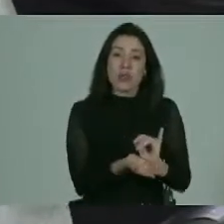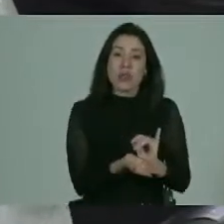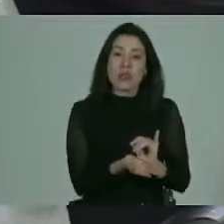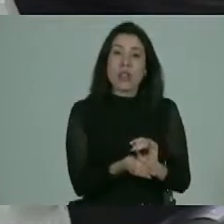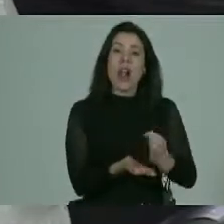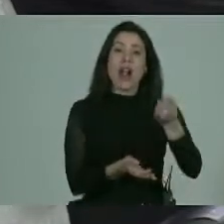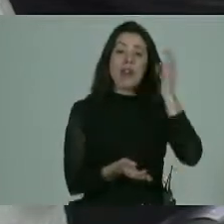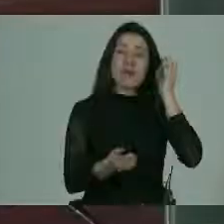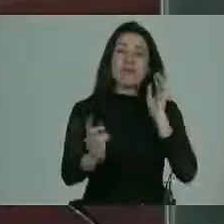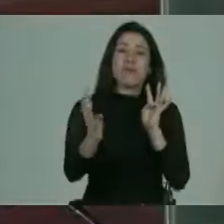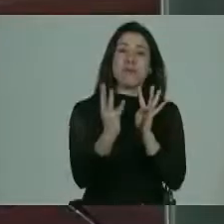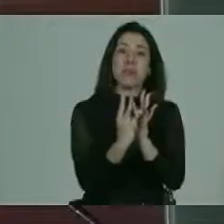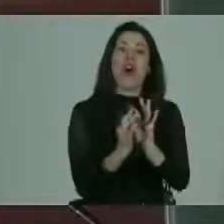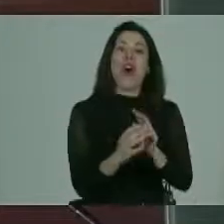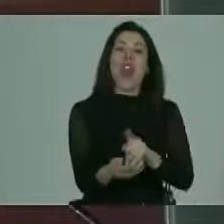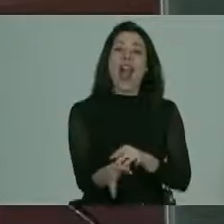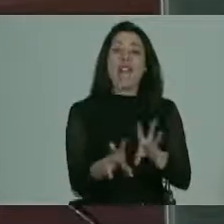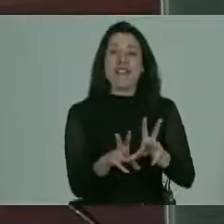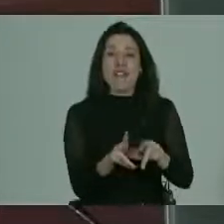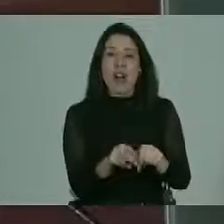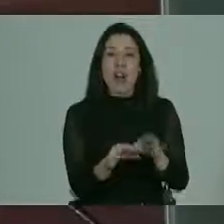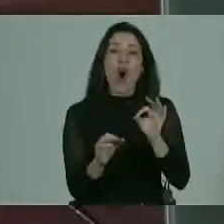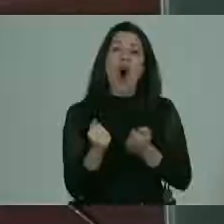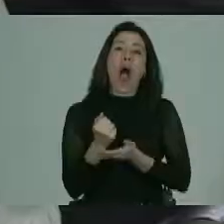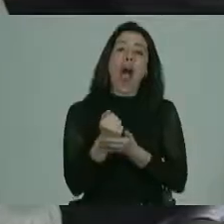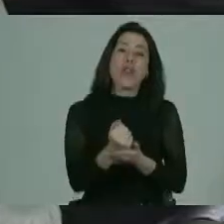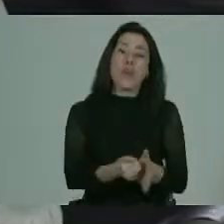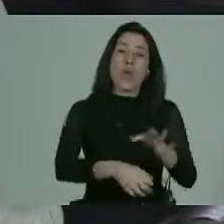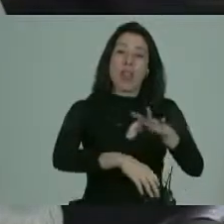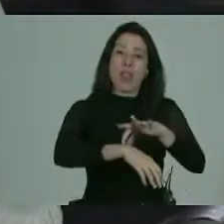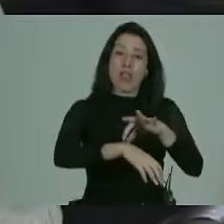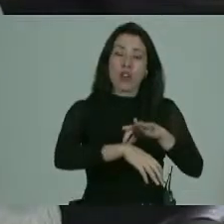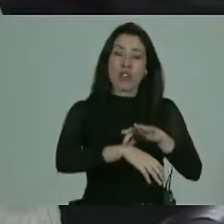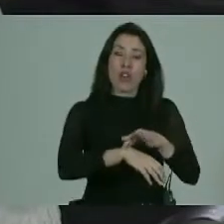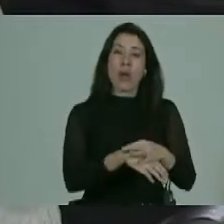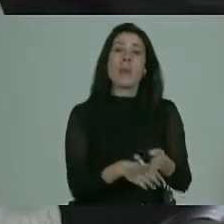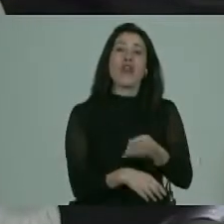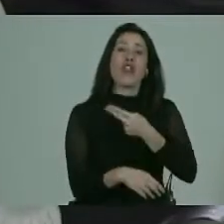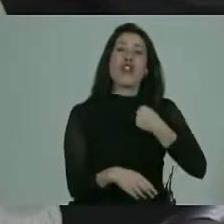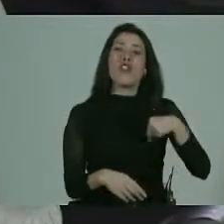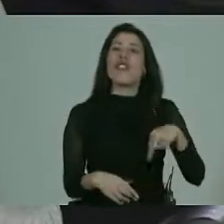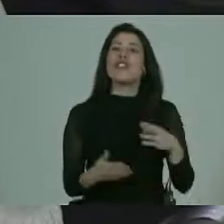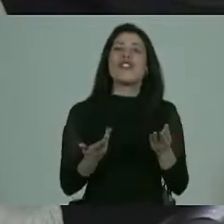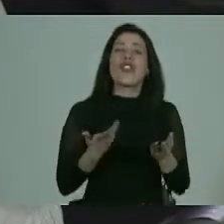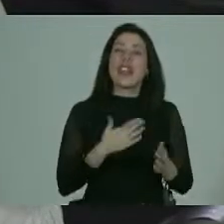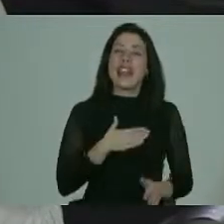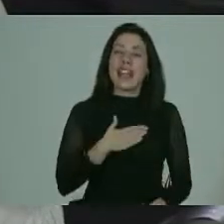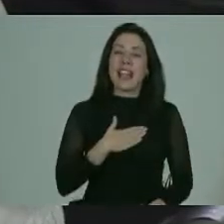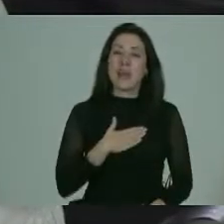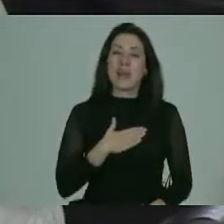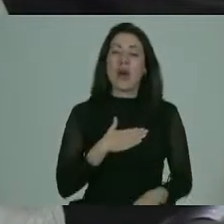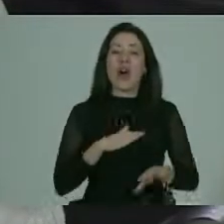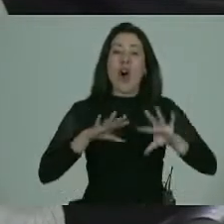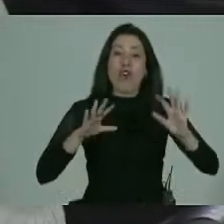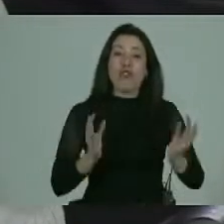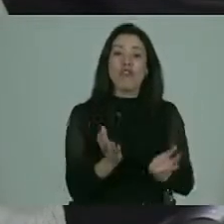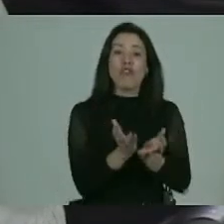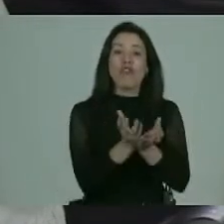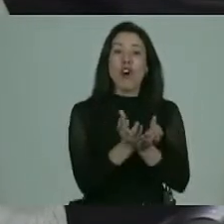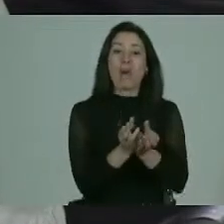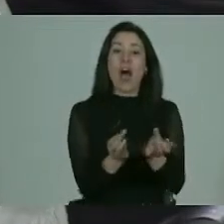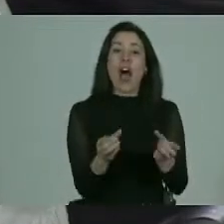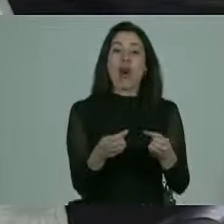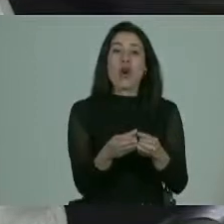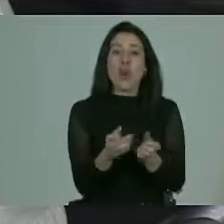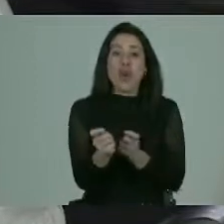sesiones de familia o como tú decías desde la ayuda médica pero ¿qué es lo que nosotros queremos? formar los grupos de autogestores